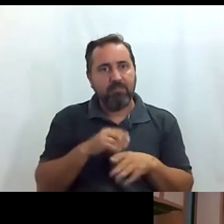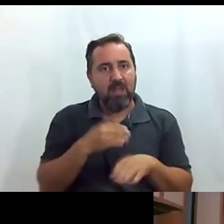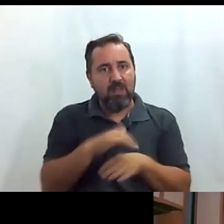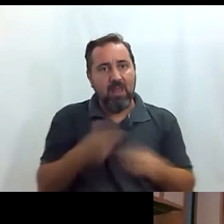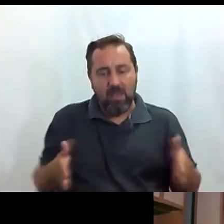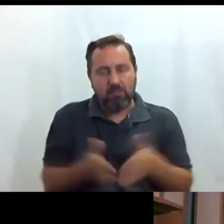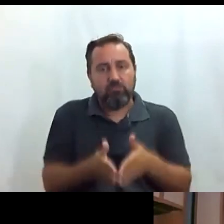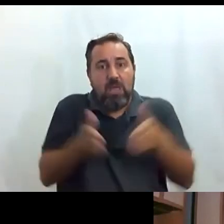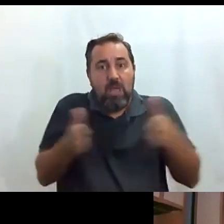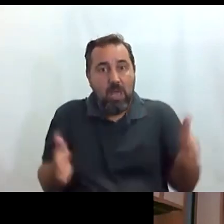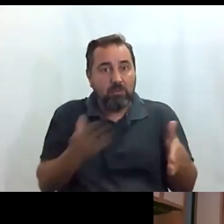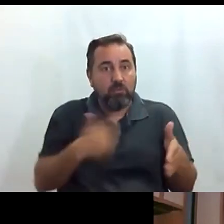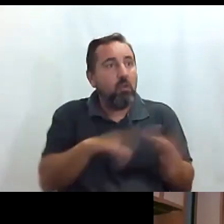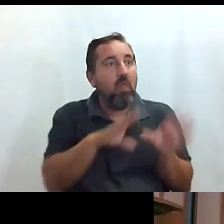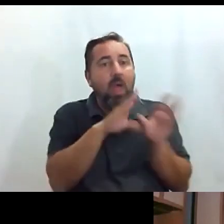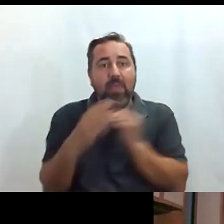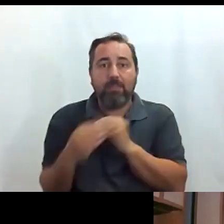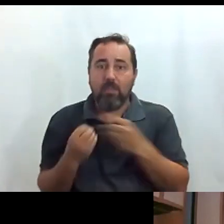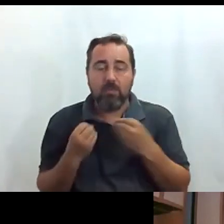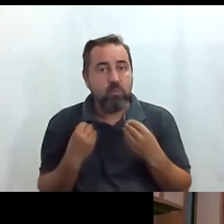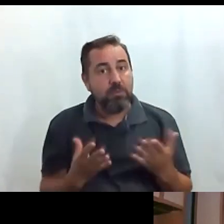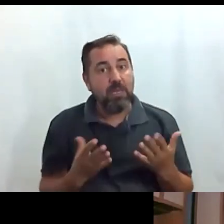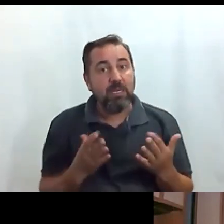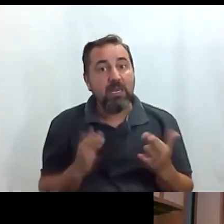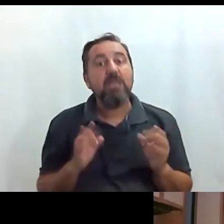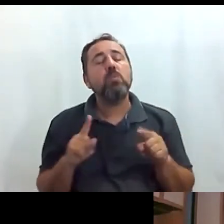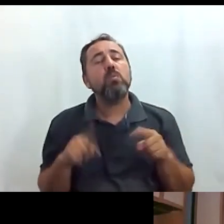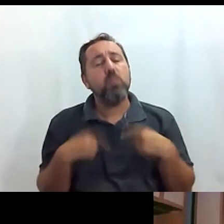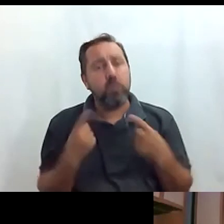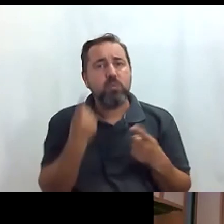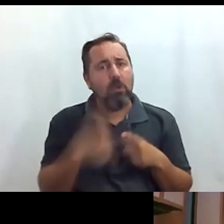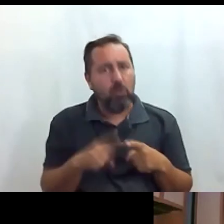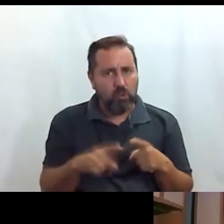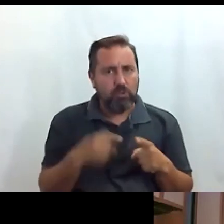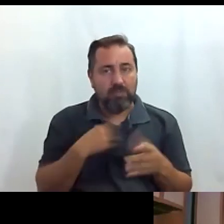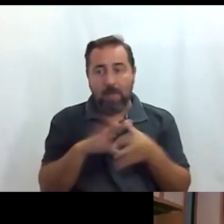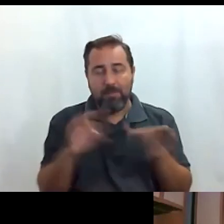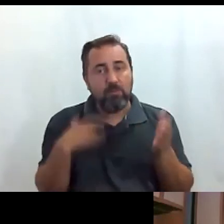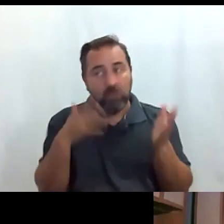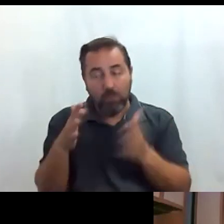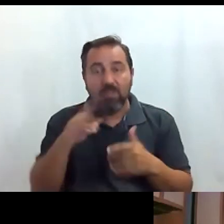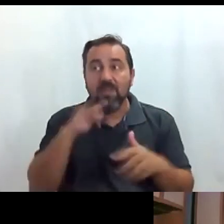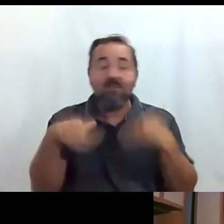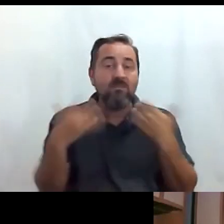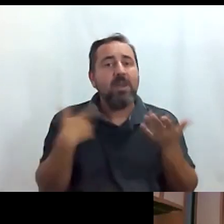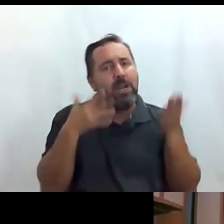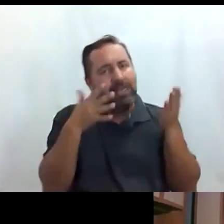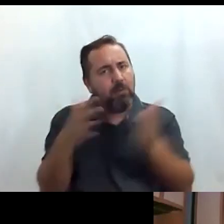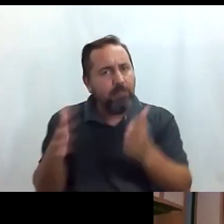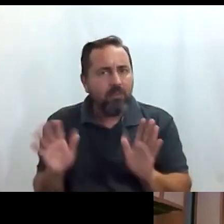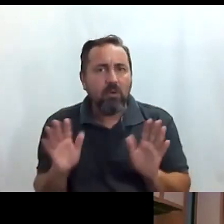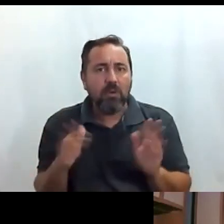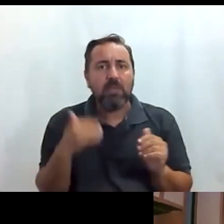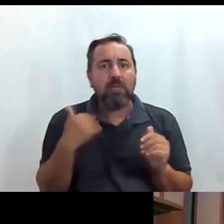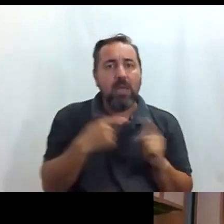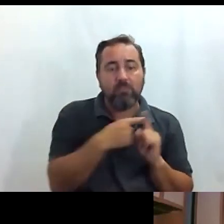está toda muy bien adaptada y luego si hay una cosa que siempre recomiendo a mis amigos y gente que viene de fuera pues ya que se